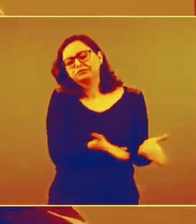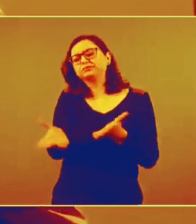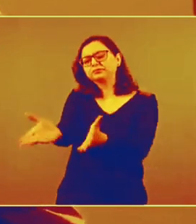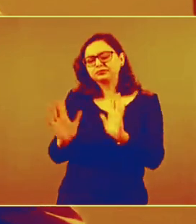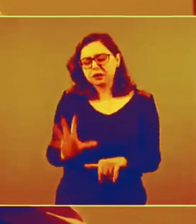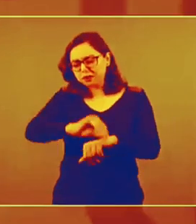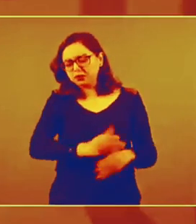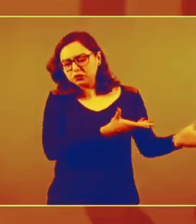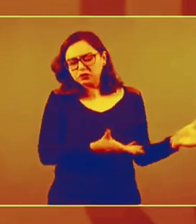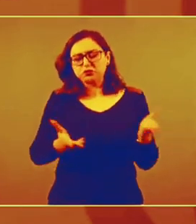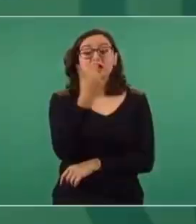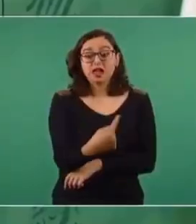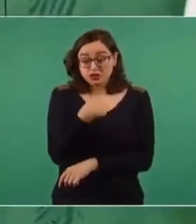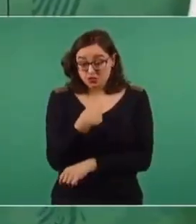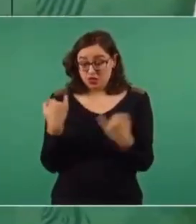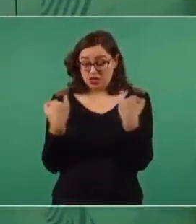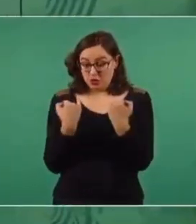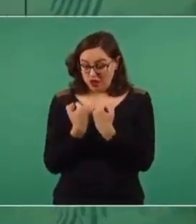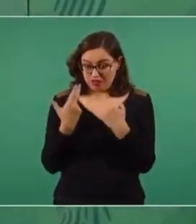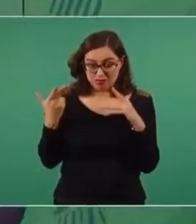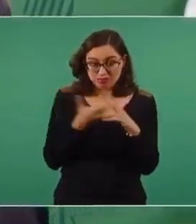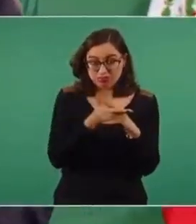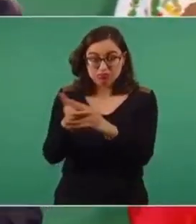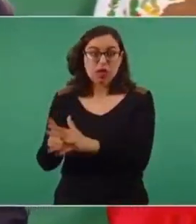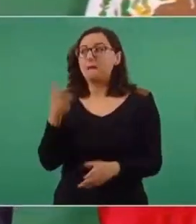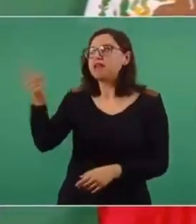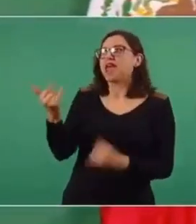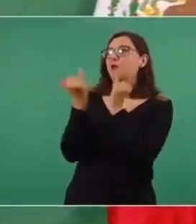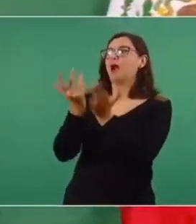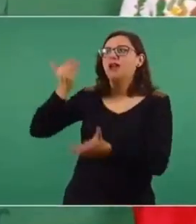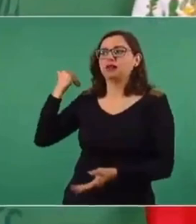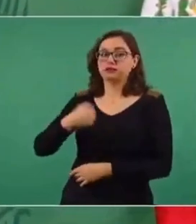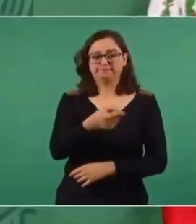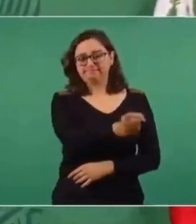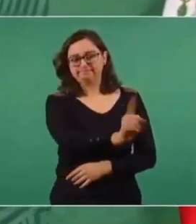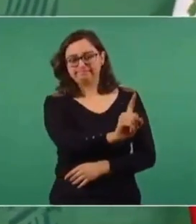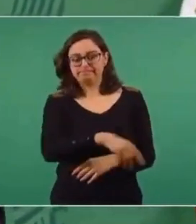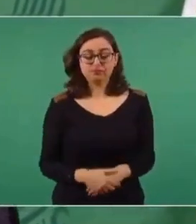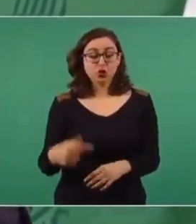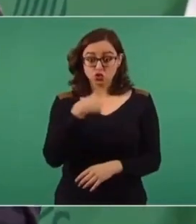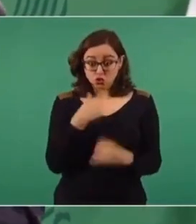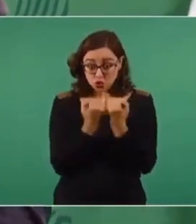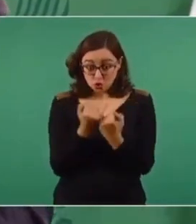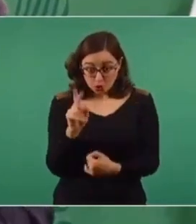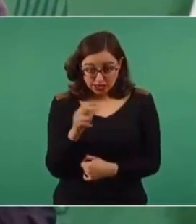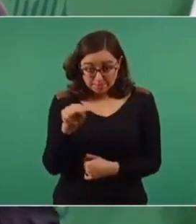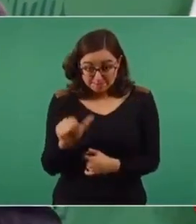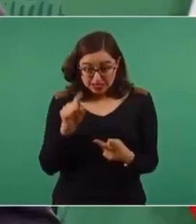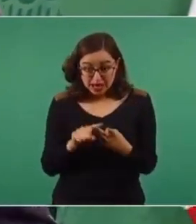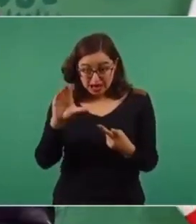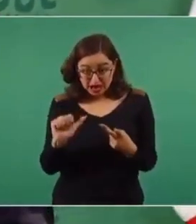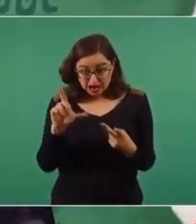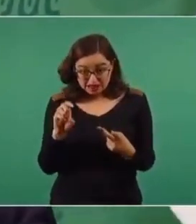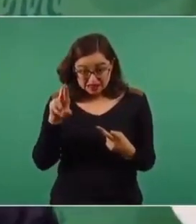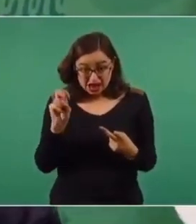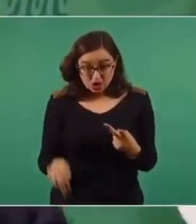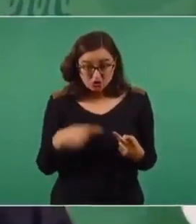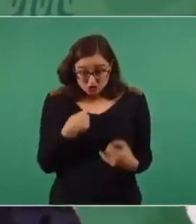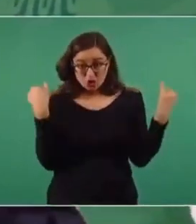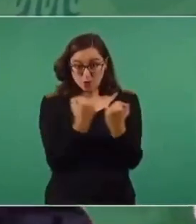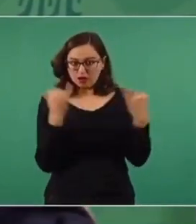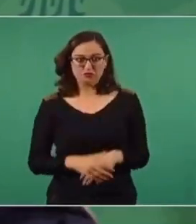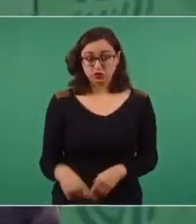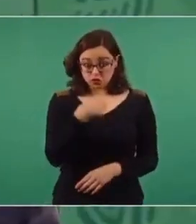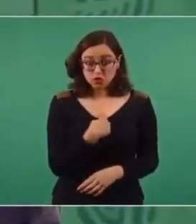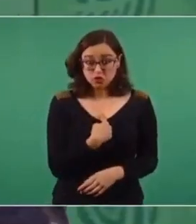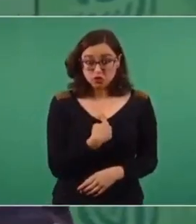Los grupos de autodefensa quisieran poder decir, es lo mismo de antes. No, yo no soy peña, ni soy Felipe Calderón. No soy partidario